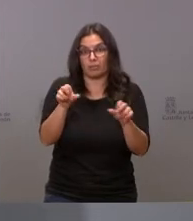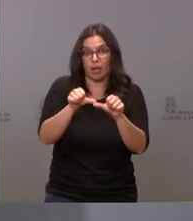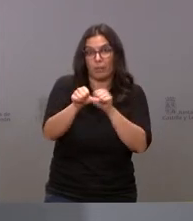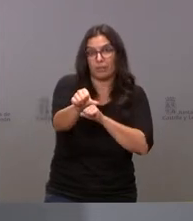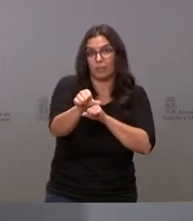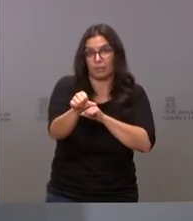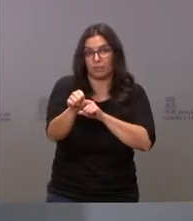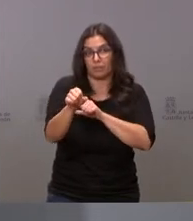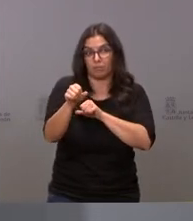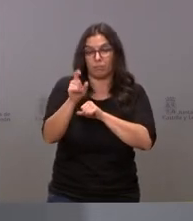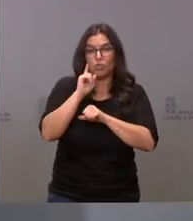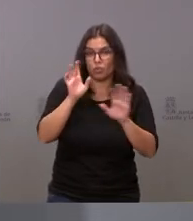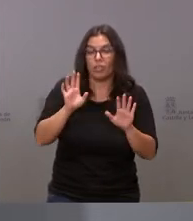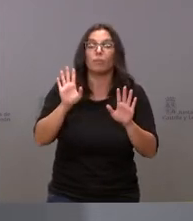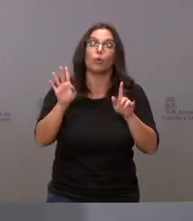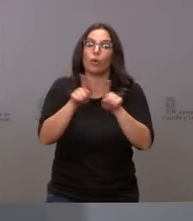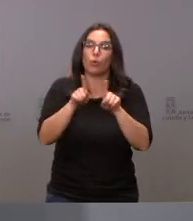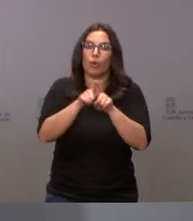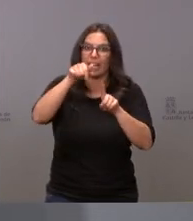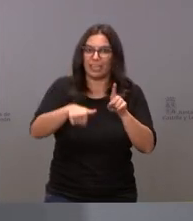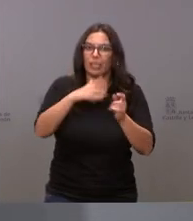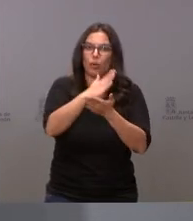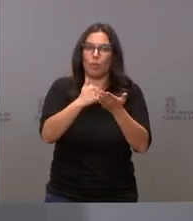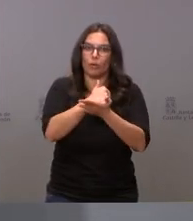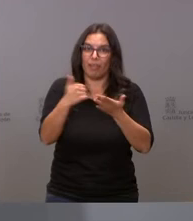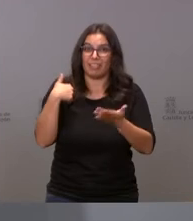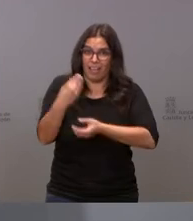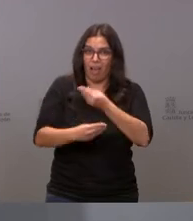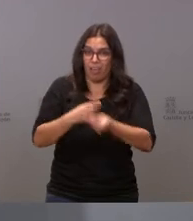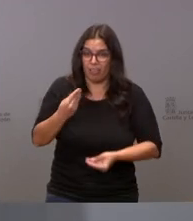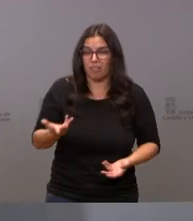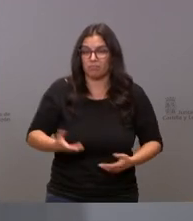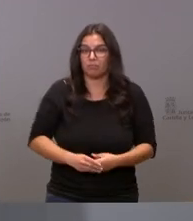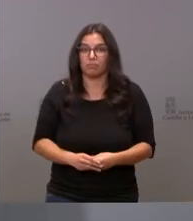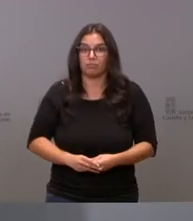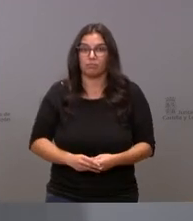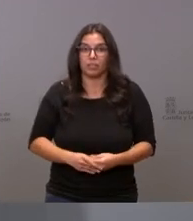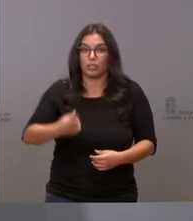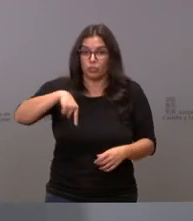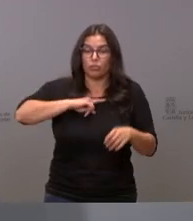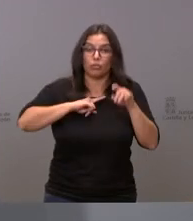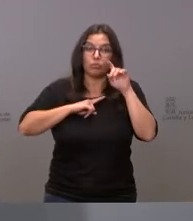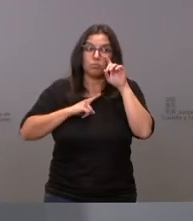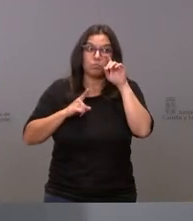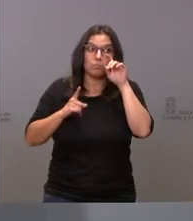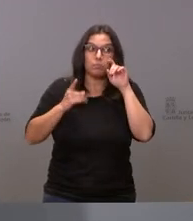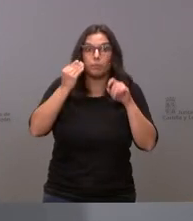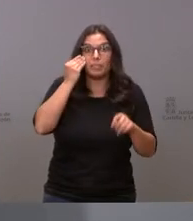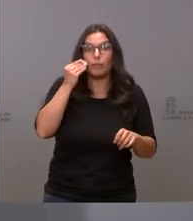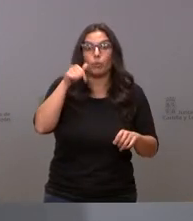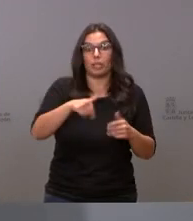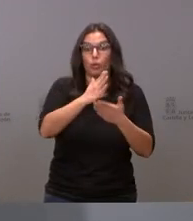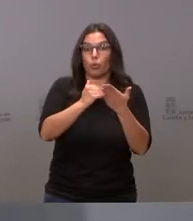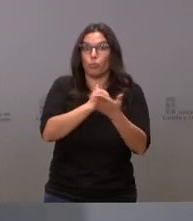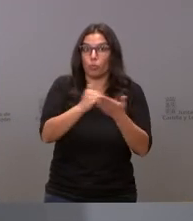cualquier caso esta comunidad ya cree y practica eso y creemos que esta comunidad